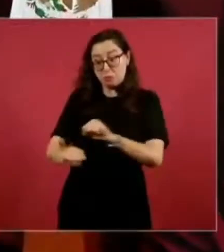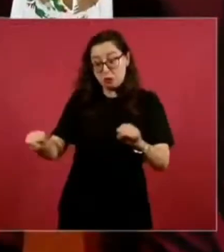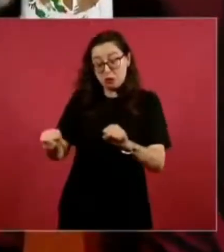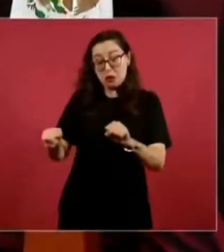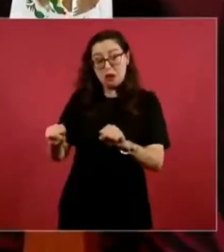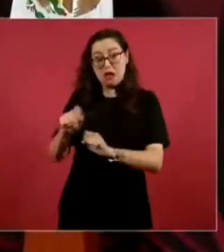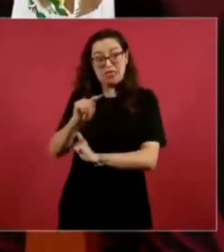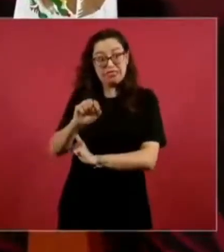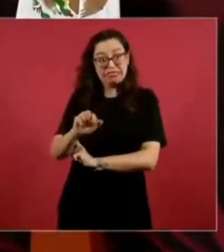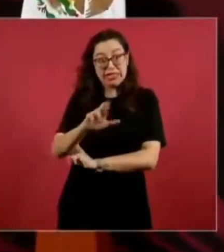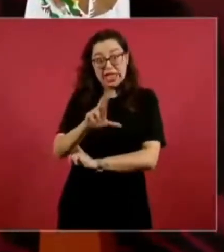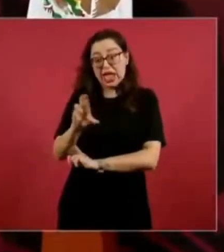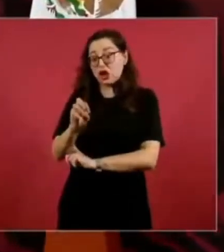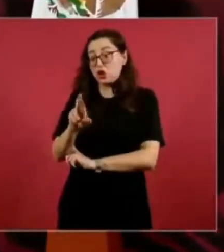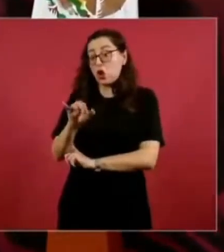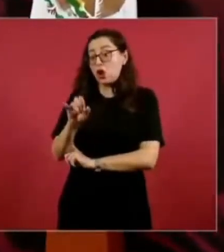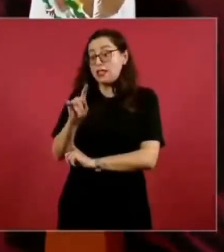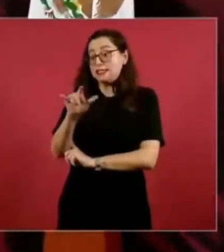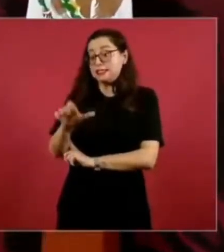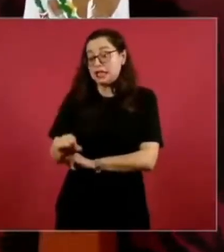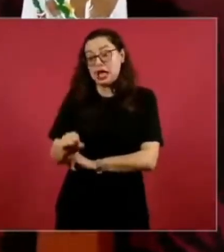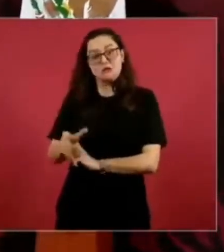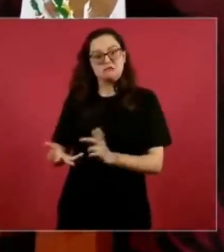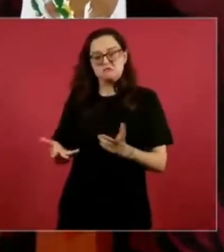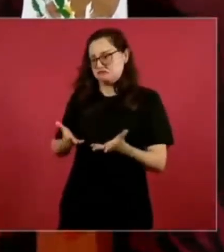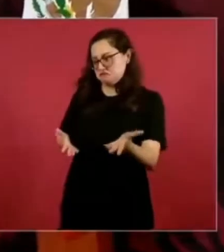a cualquier persona.